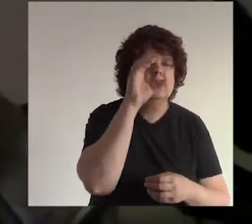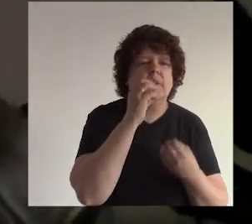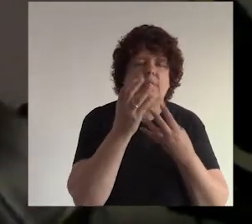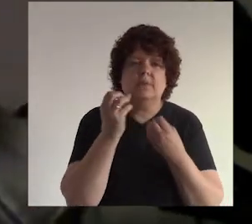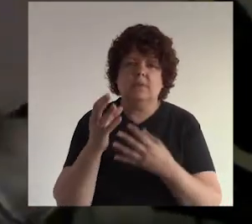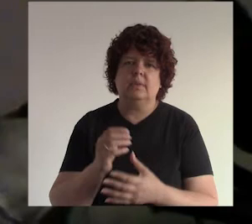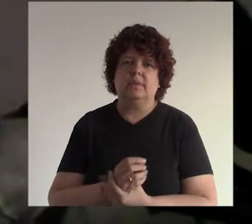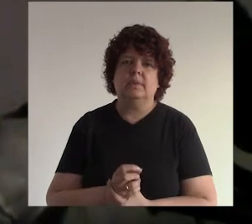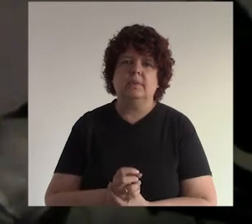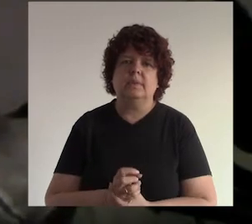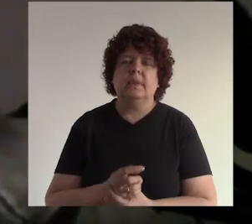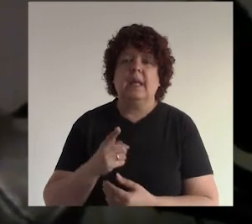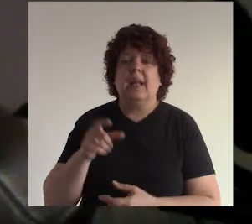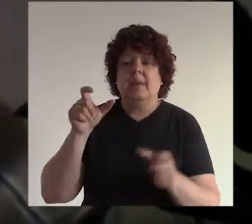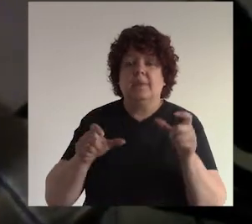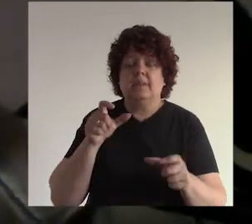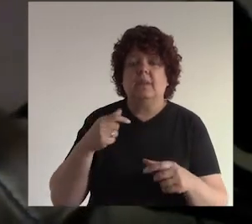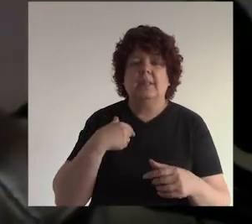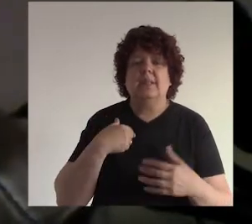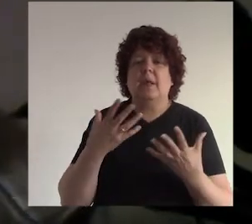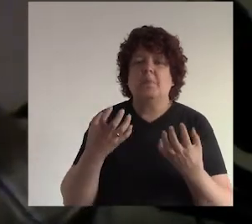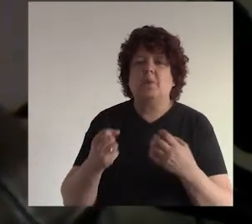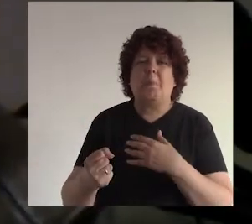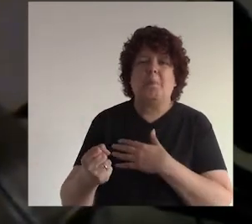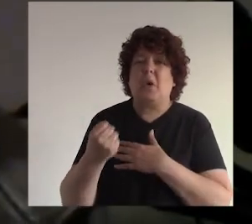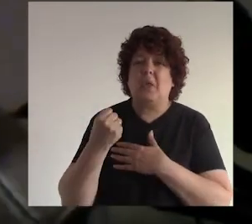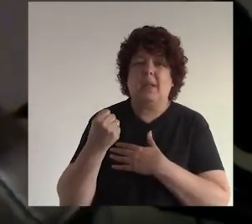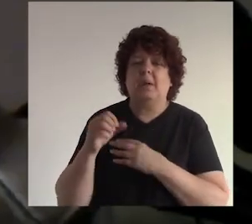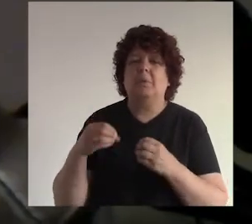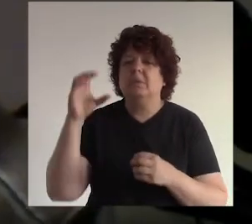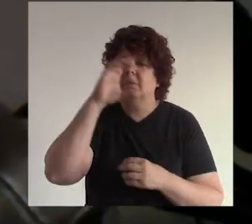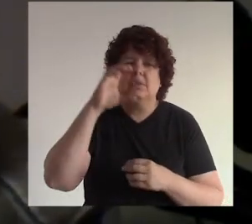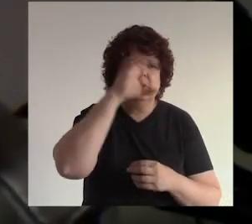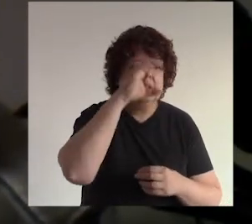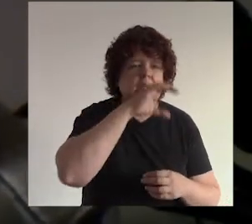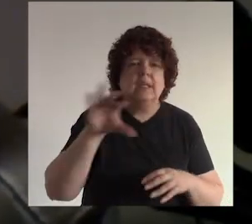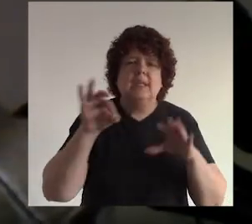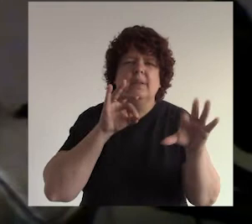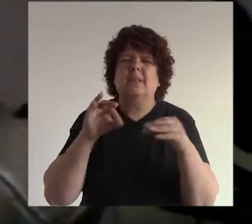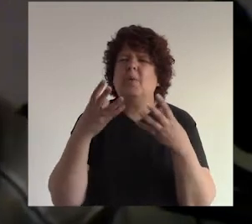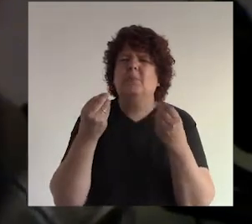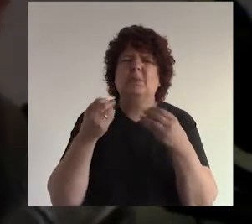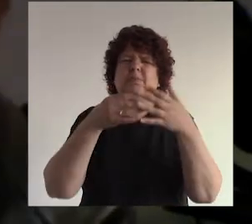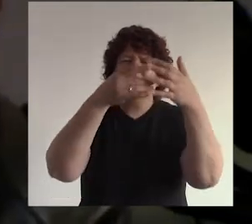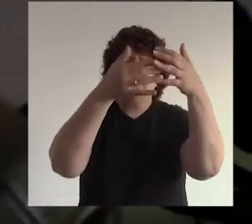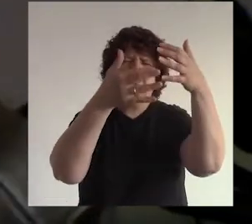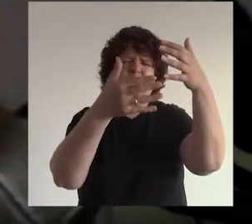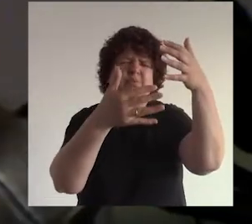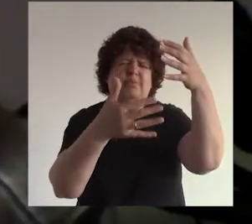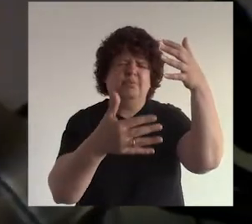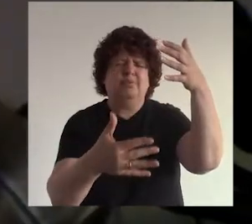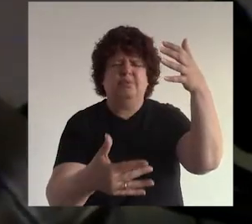información ¿ya? el usuario de ahora tiene mucho poder porque puede buscar y encontrar un montón de información